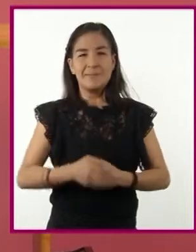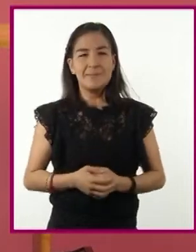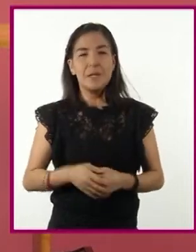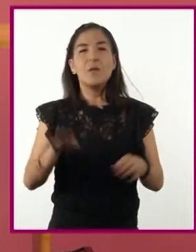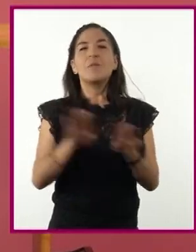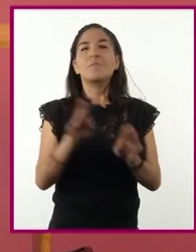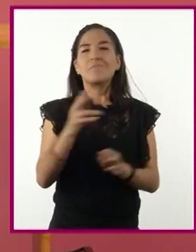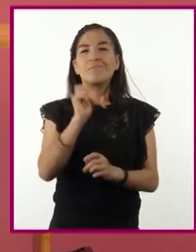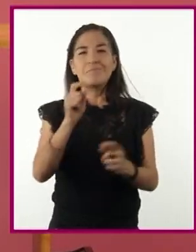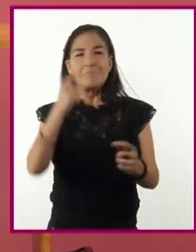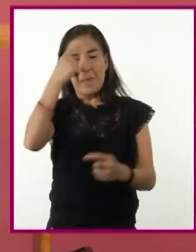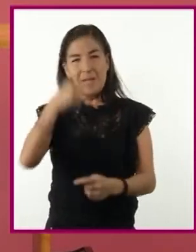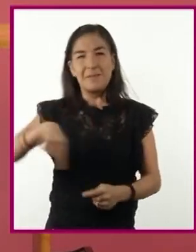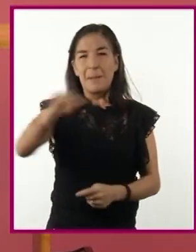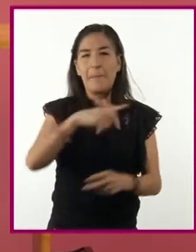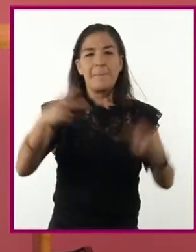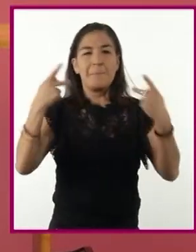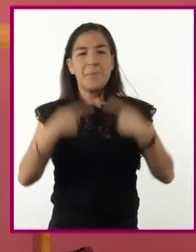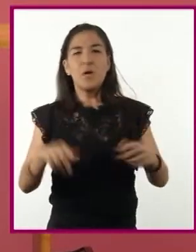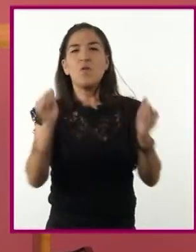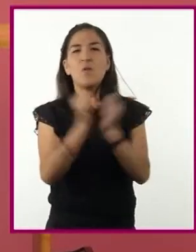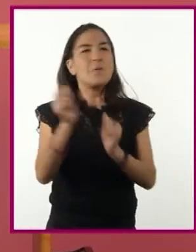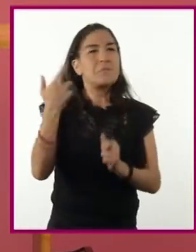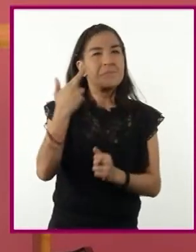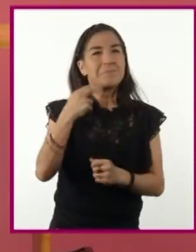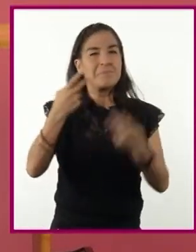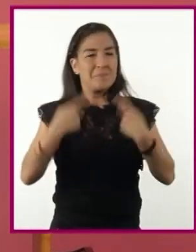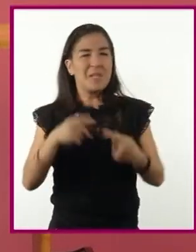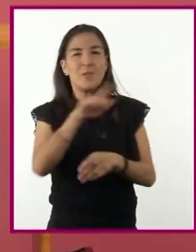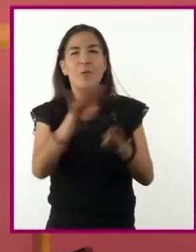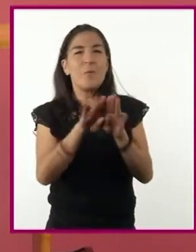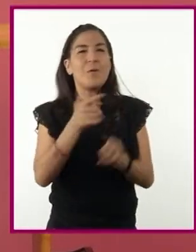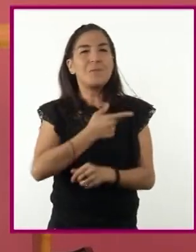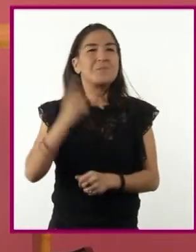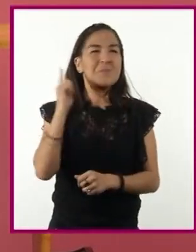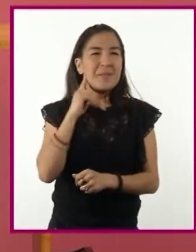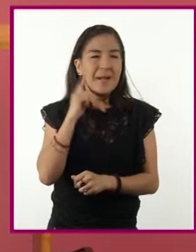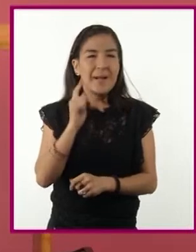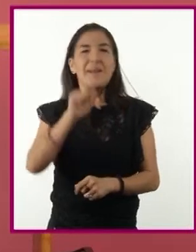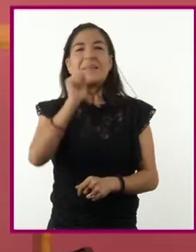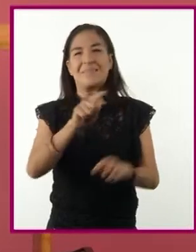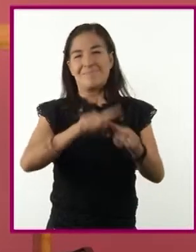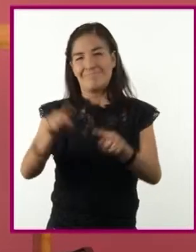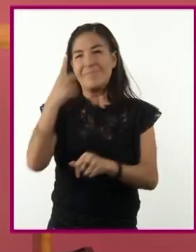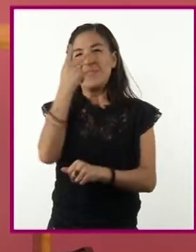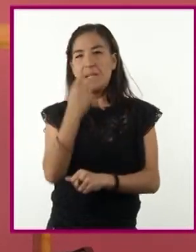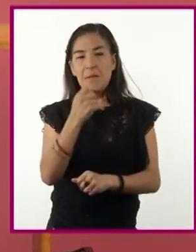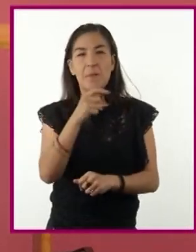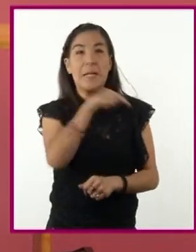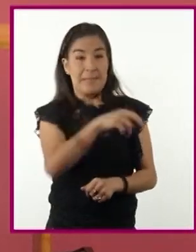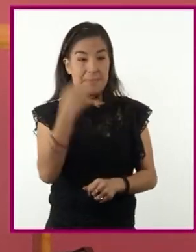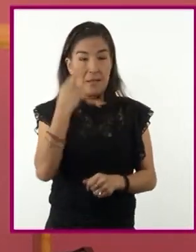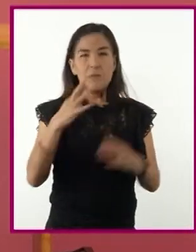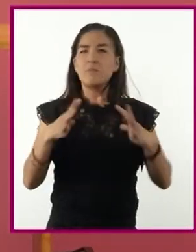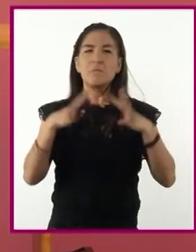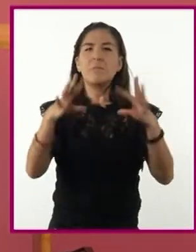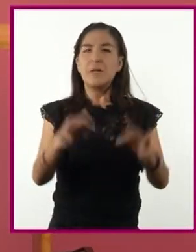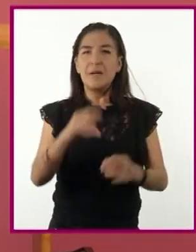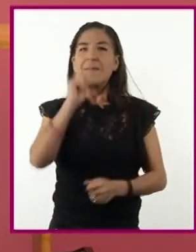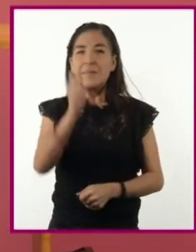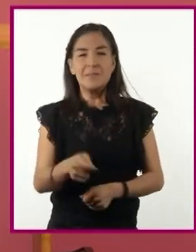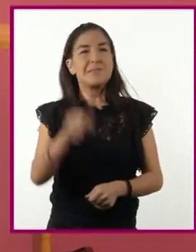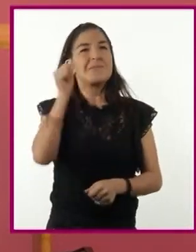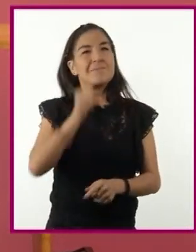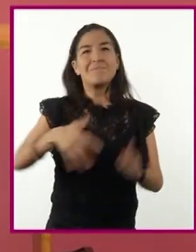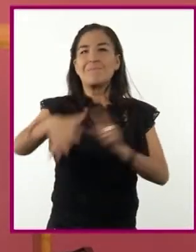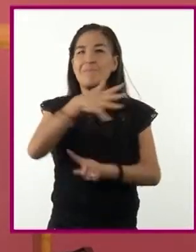posee un acercamiento particular con los radioescuchas, a diferencia de otros medios. De hecho, desde su origen, la radio ha sido y es